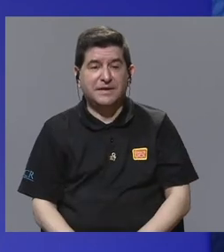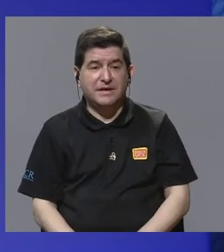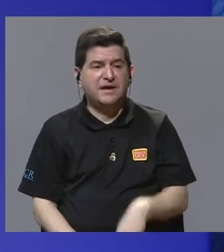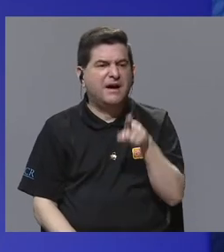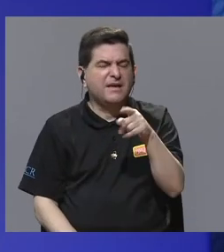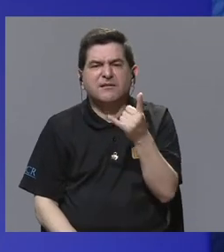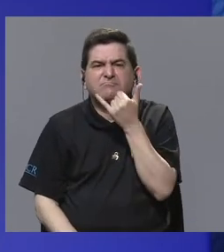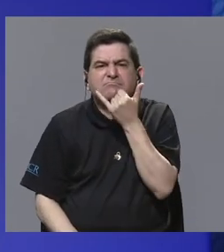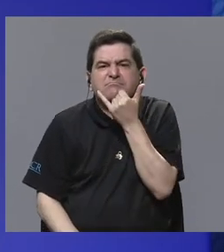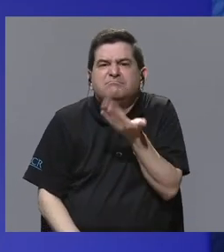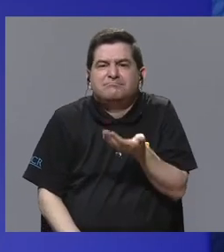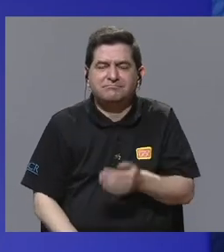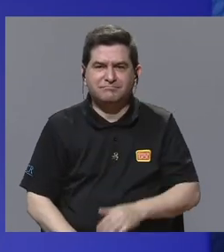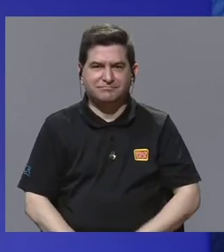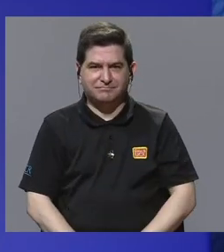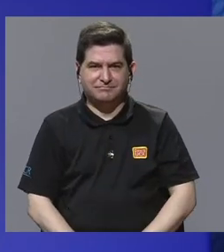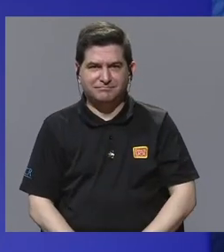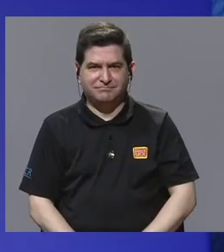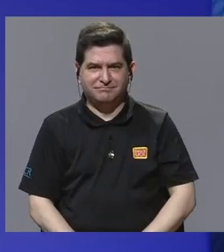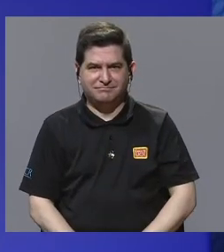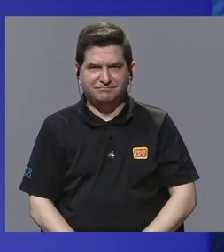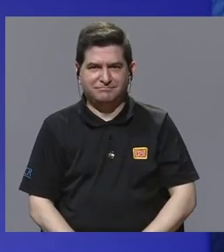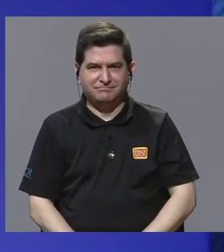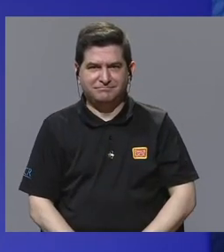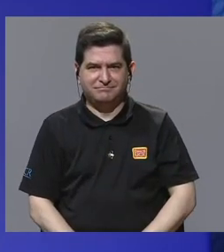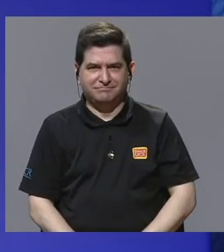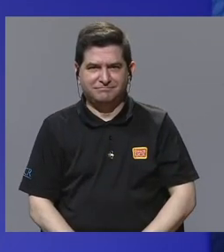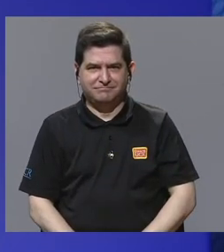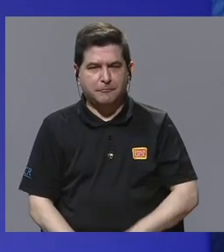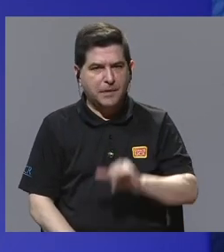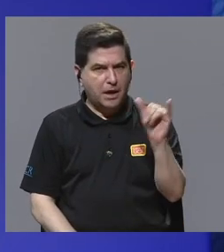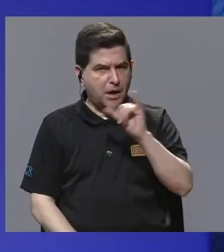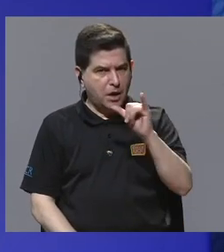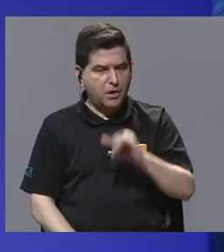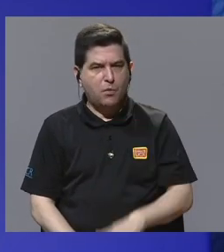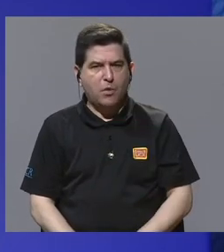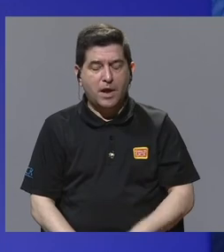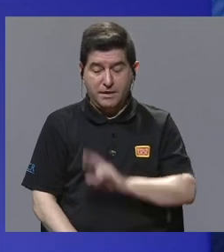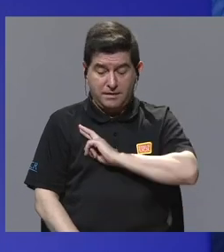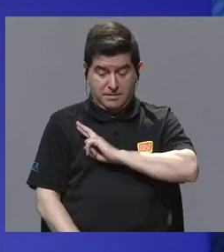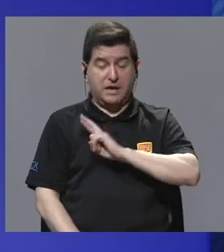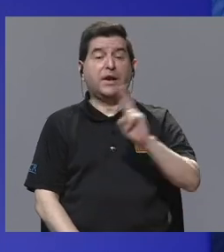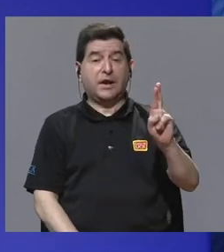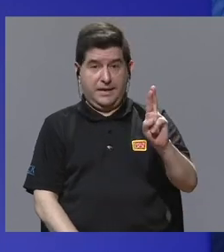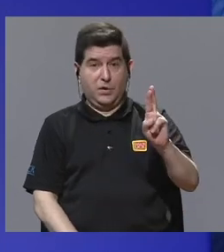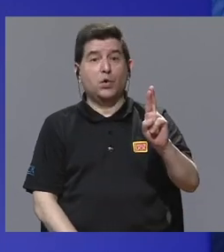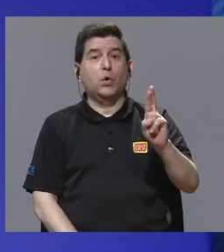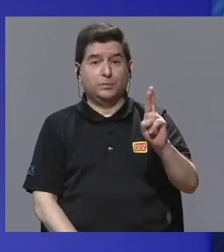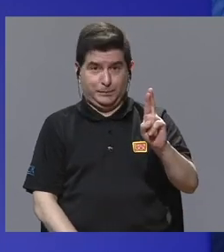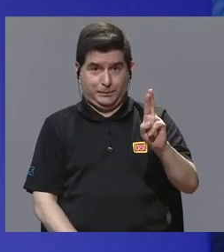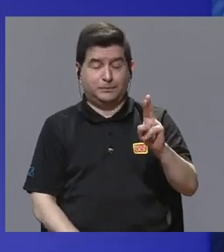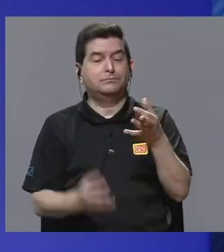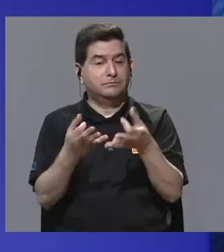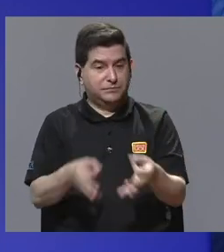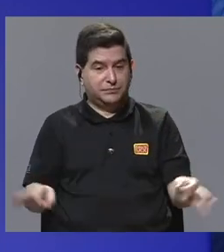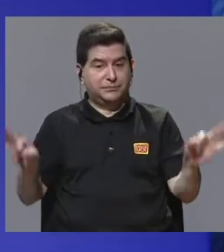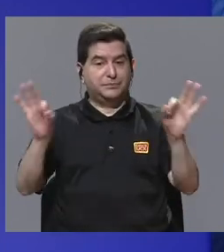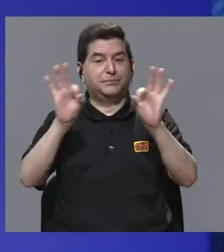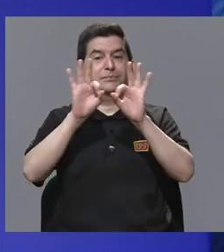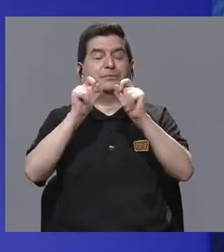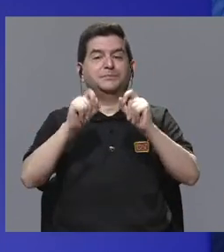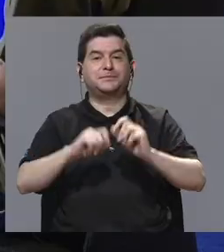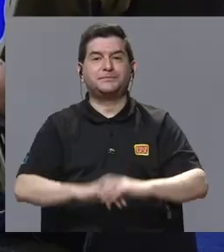a pasar con eso. Y también está el de religión, muy importante.